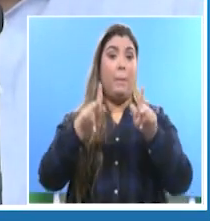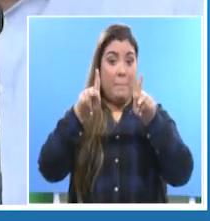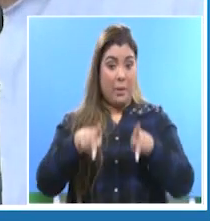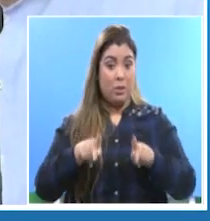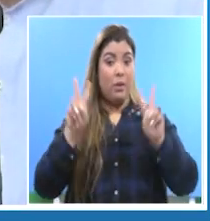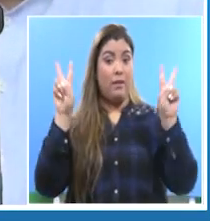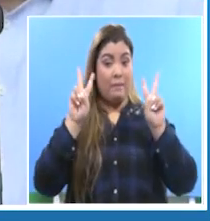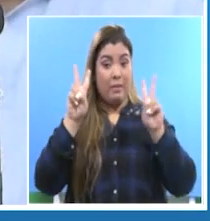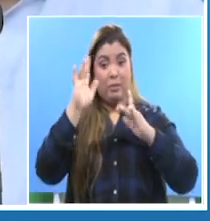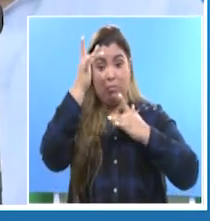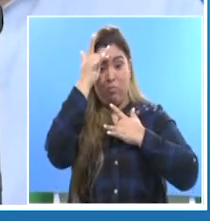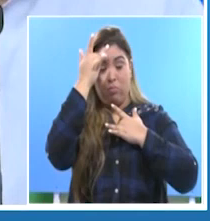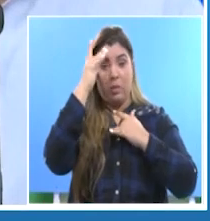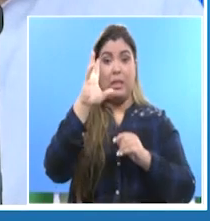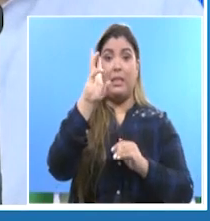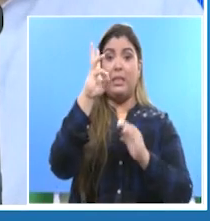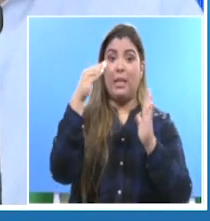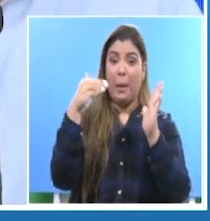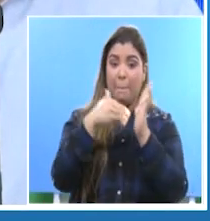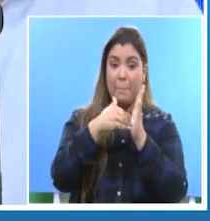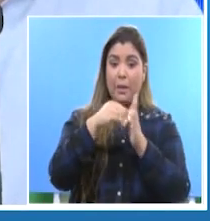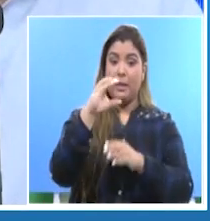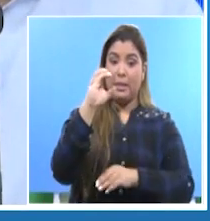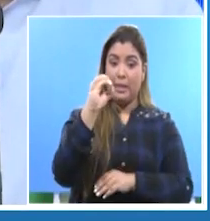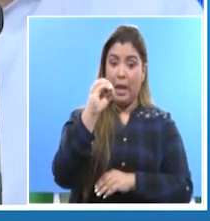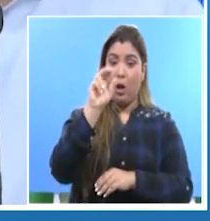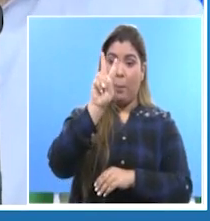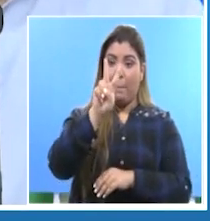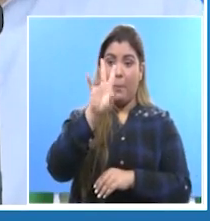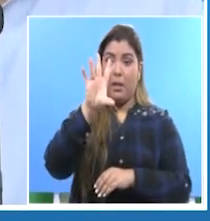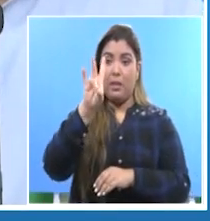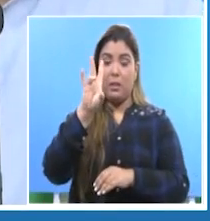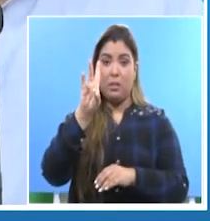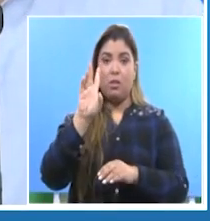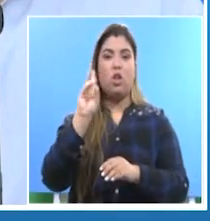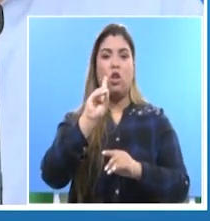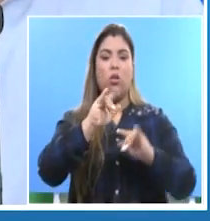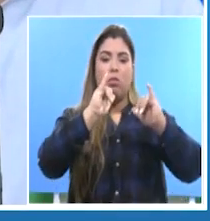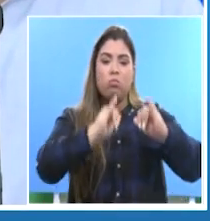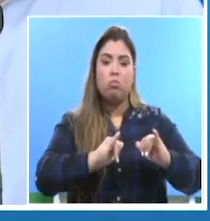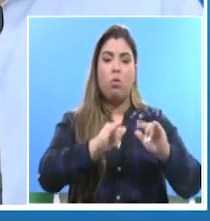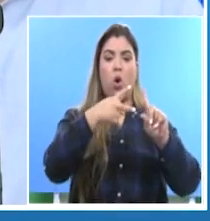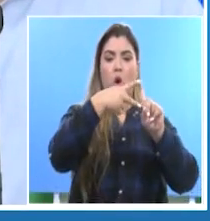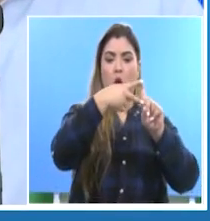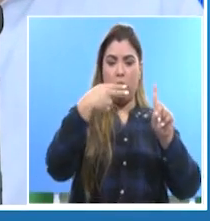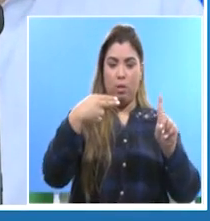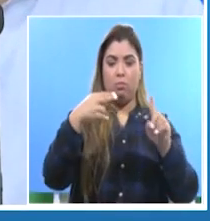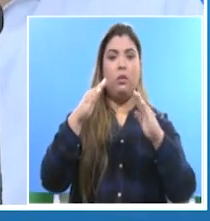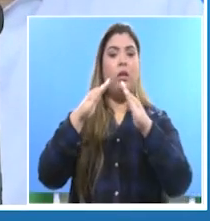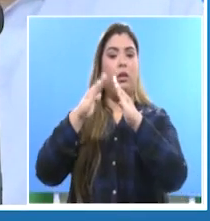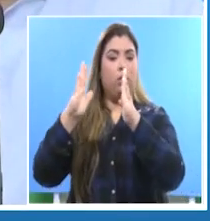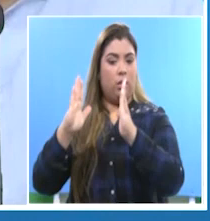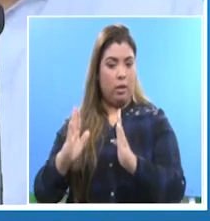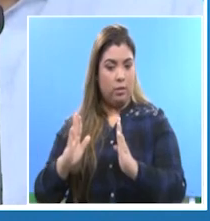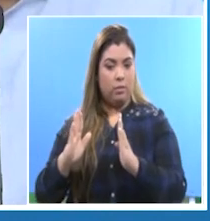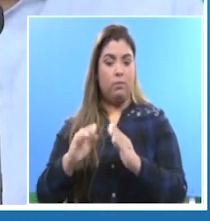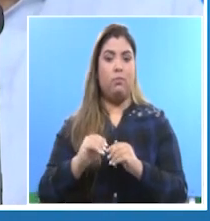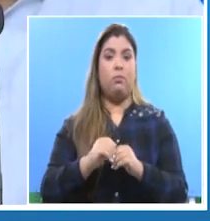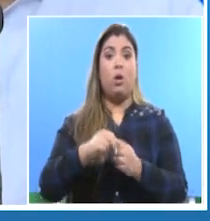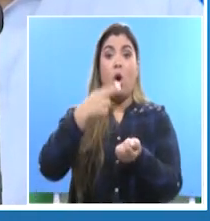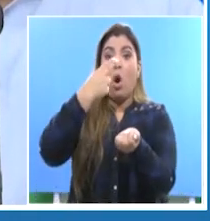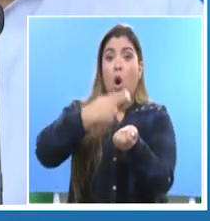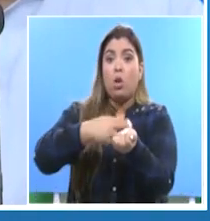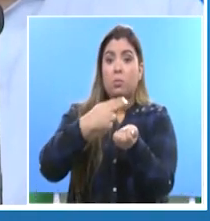tenemos 6.027 en aislamiento en hoteles y domiciliario, y en